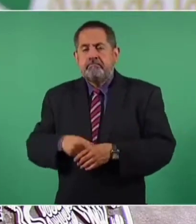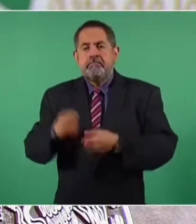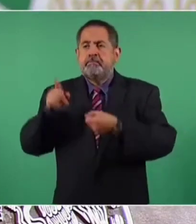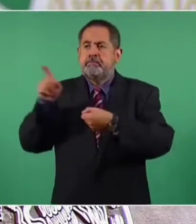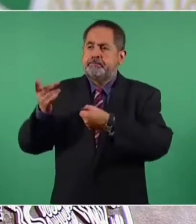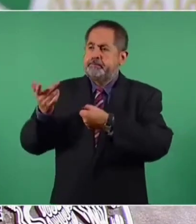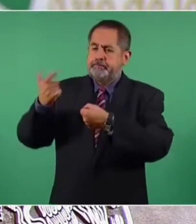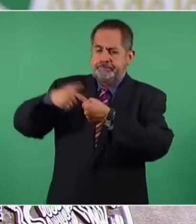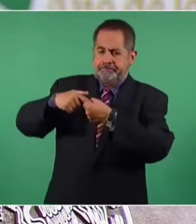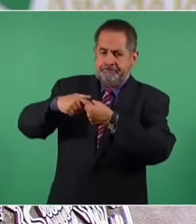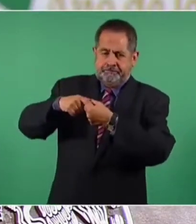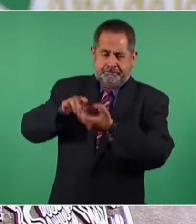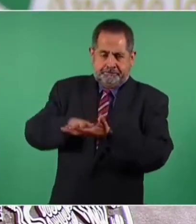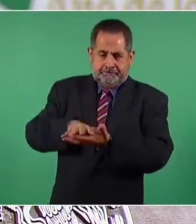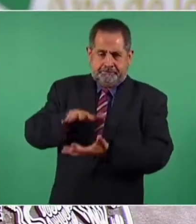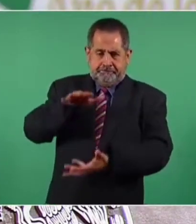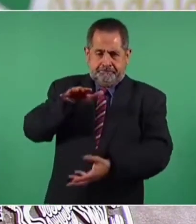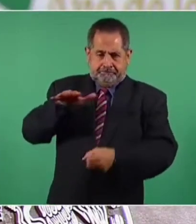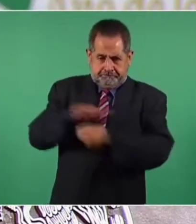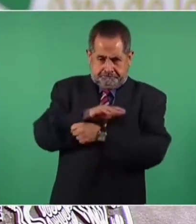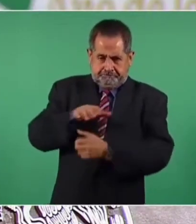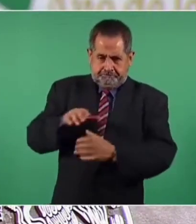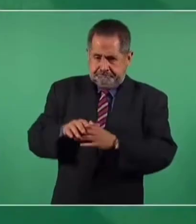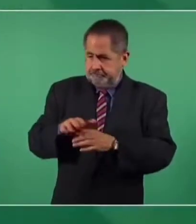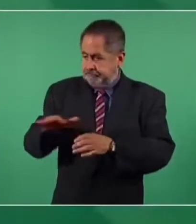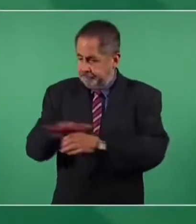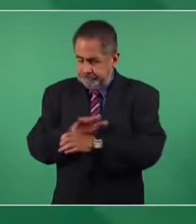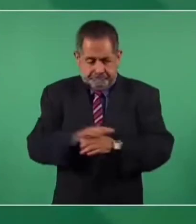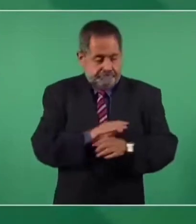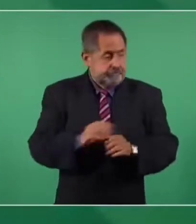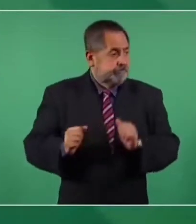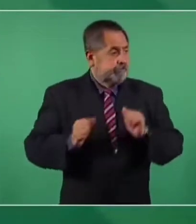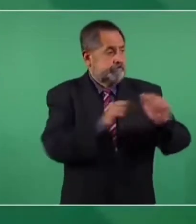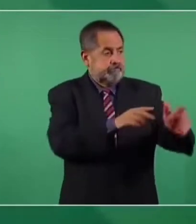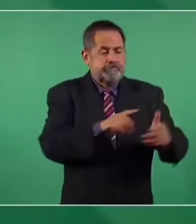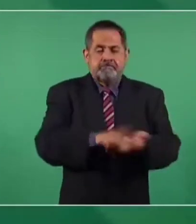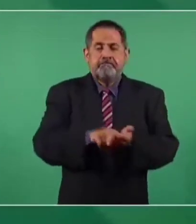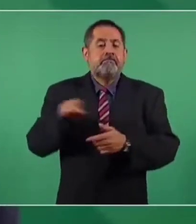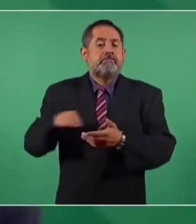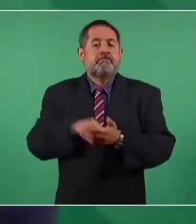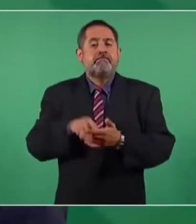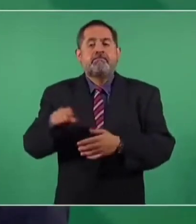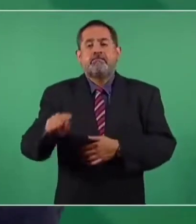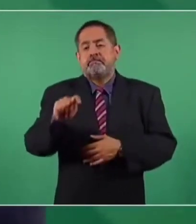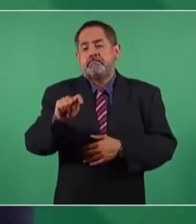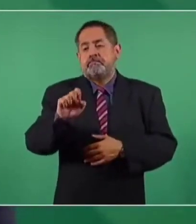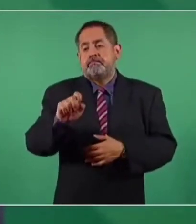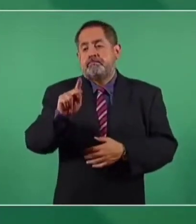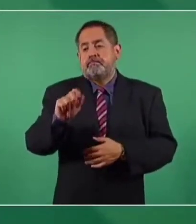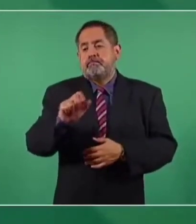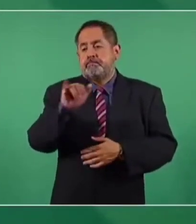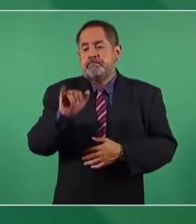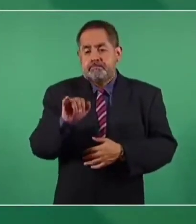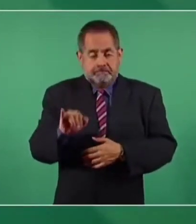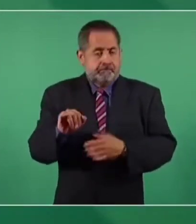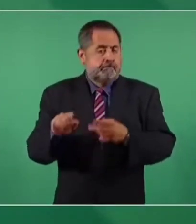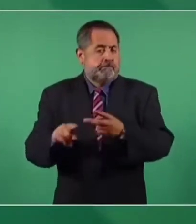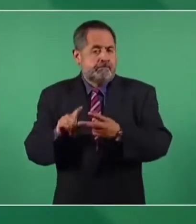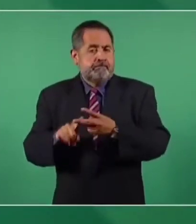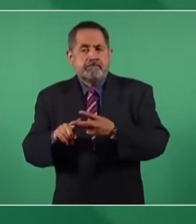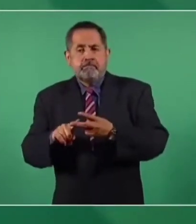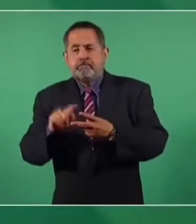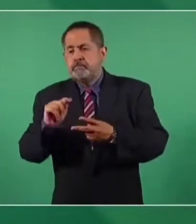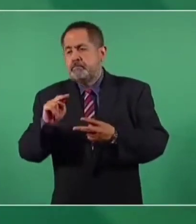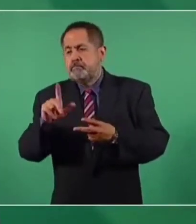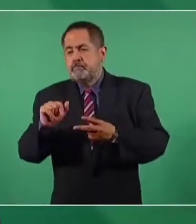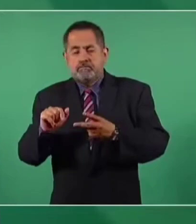distribución de gas en Tepeji y Tula hacia la Ciudad de México. En el caso del Gobierno de la Ciudad